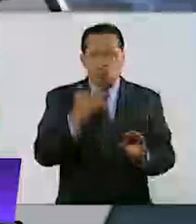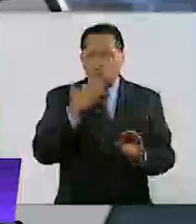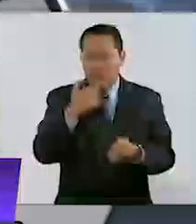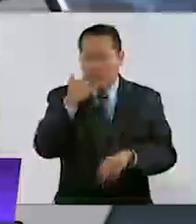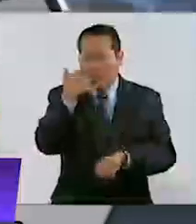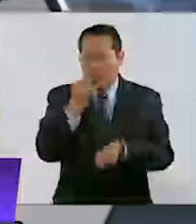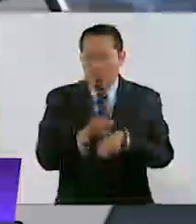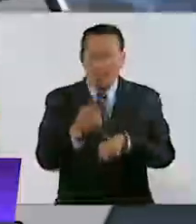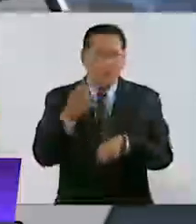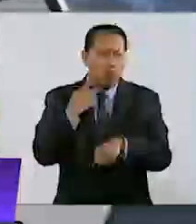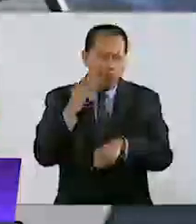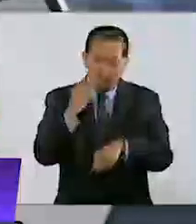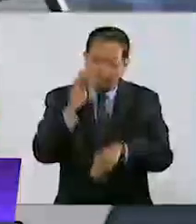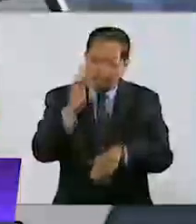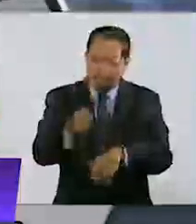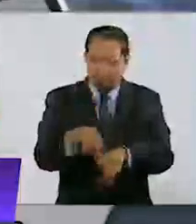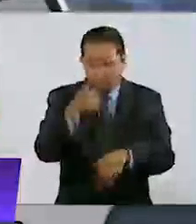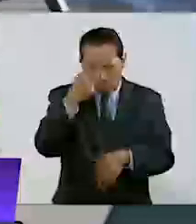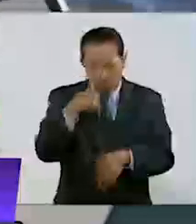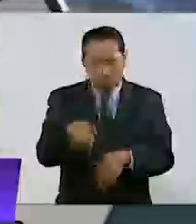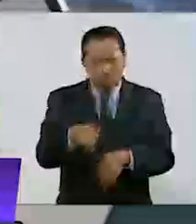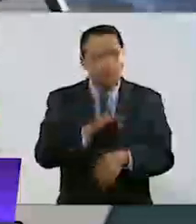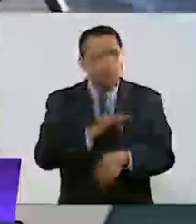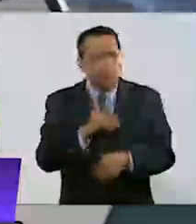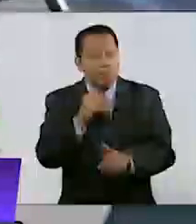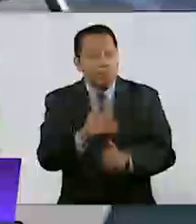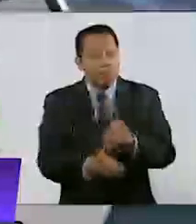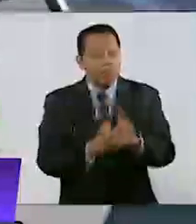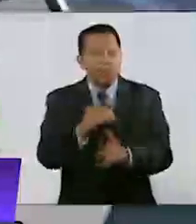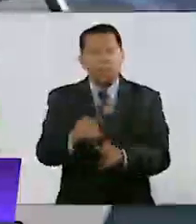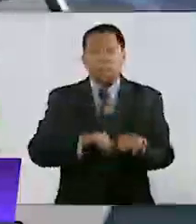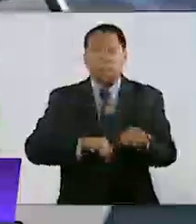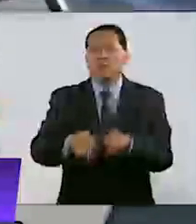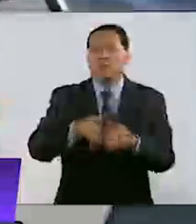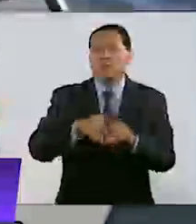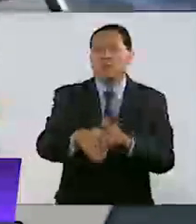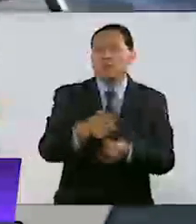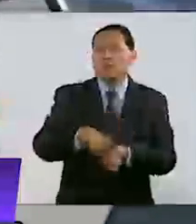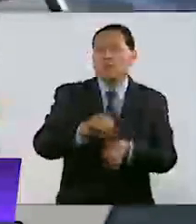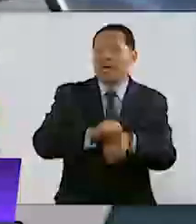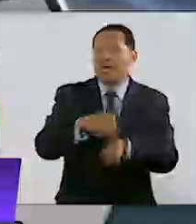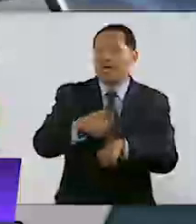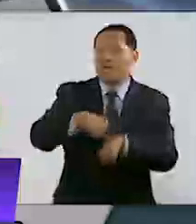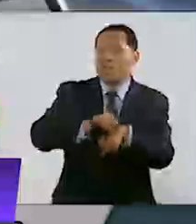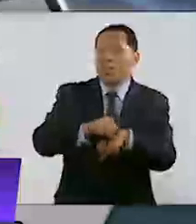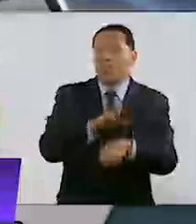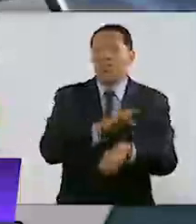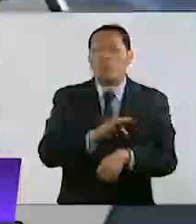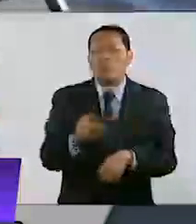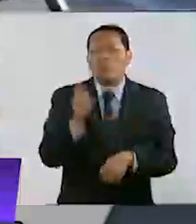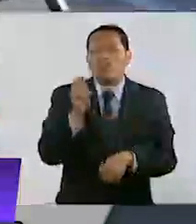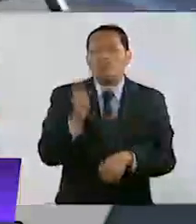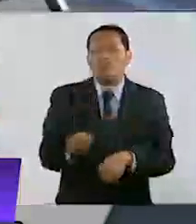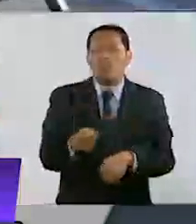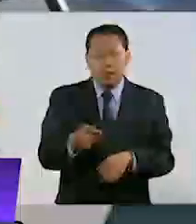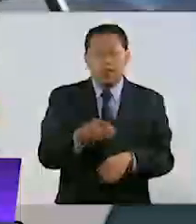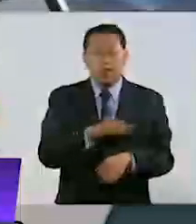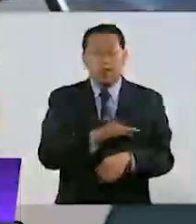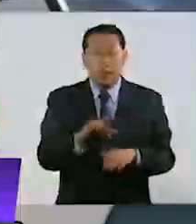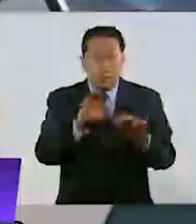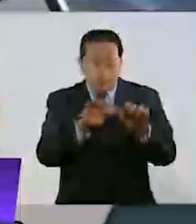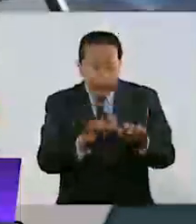política para que se pueda ir trabajando en las siguientes semanas y podamos construir un instrumento legislativo